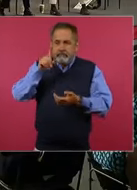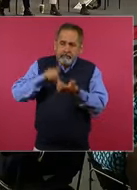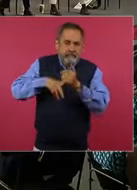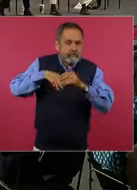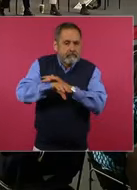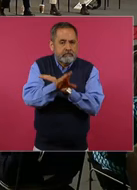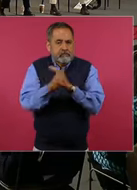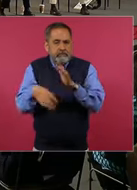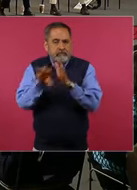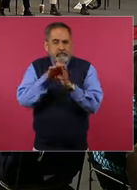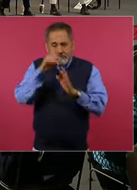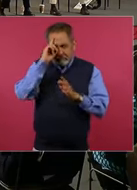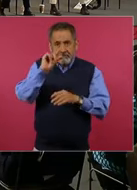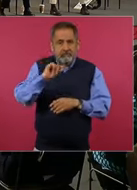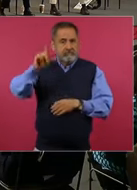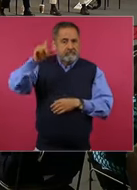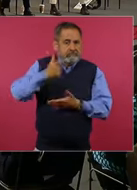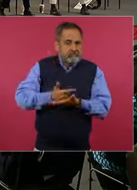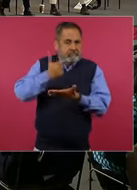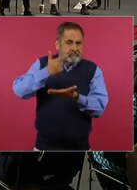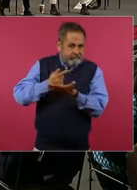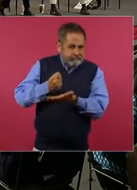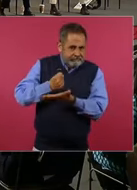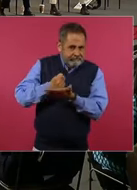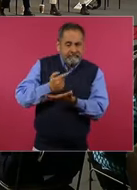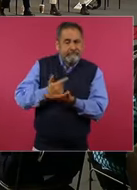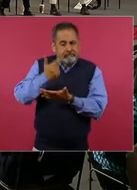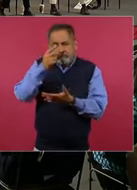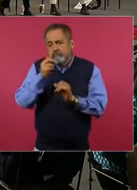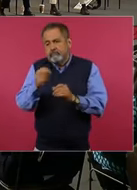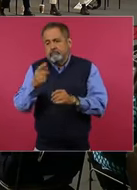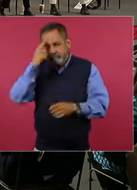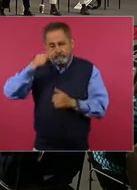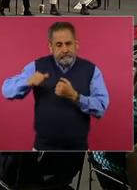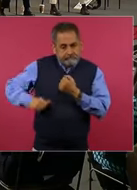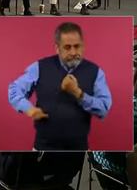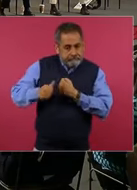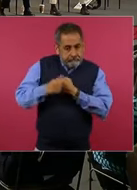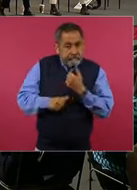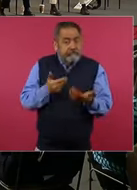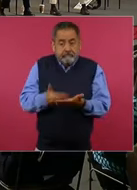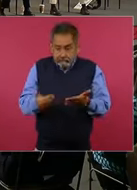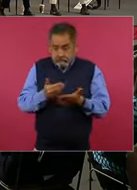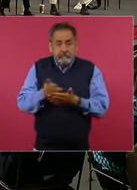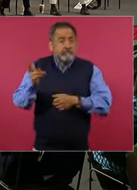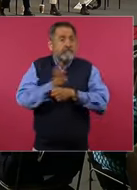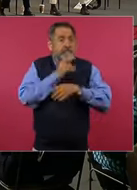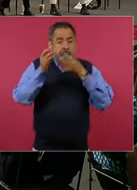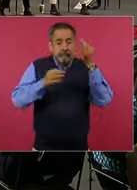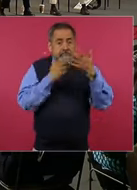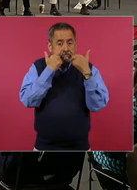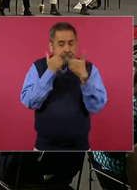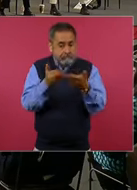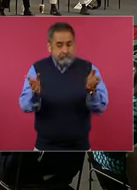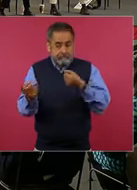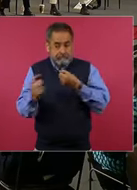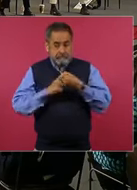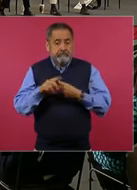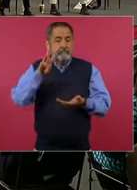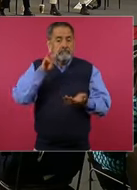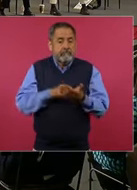también ahora para enfermera general o enfermera clínica y auxiliar de enfermería. Entonces, son tres mil